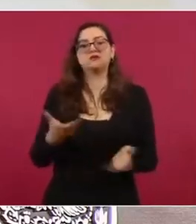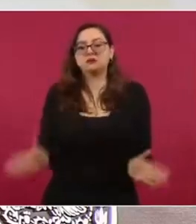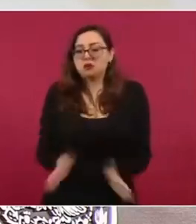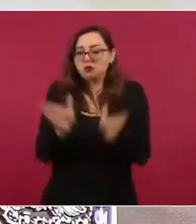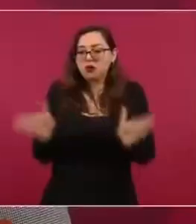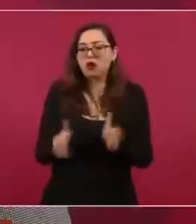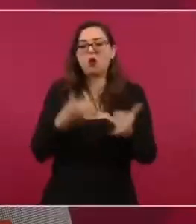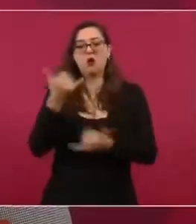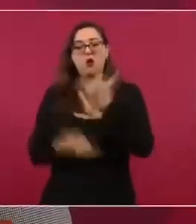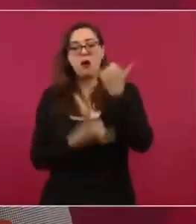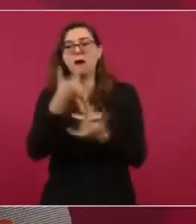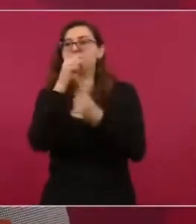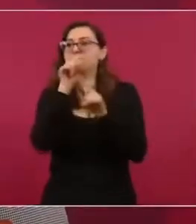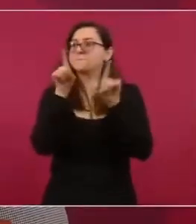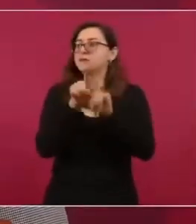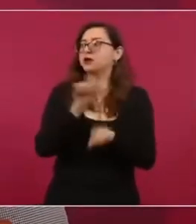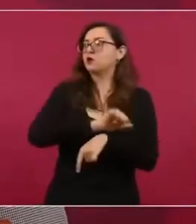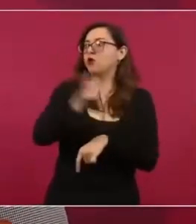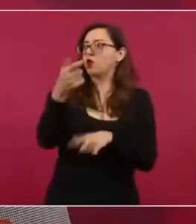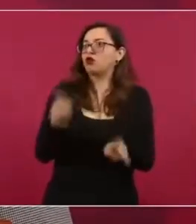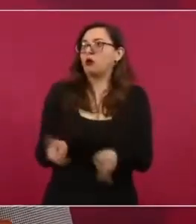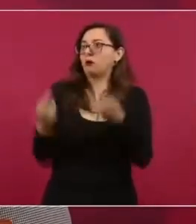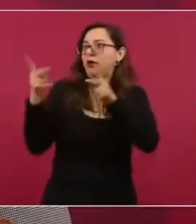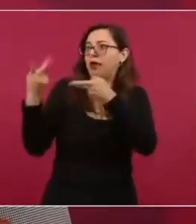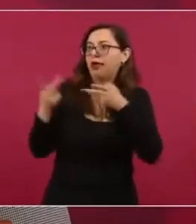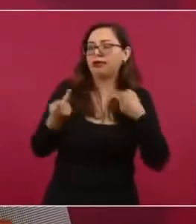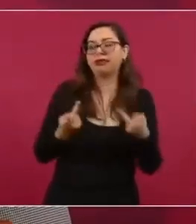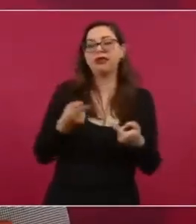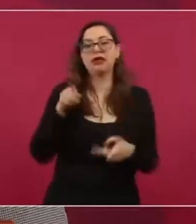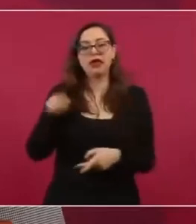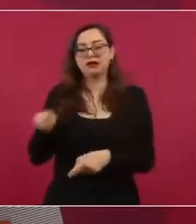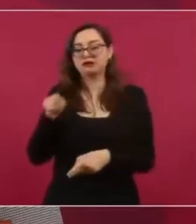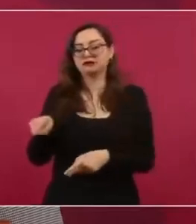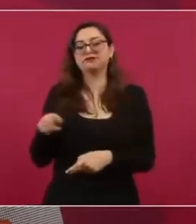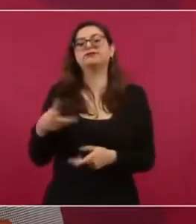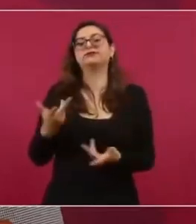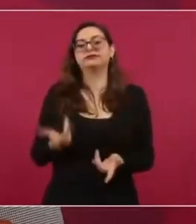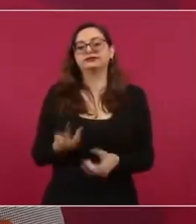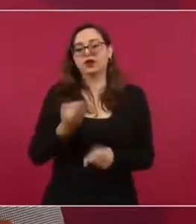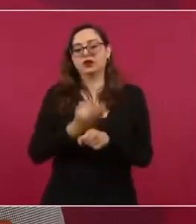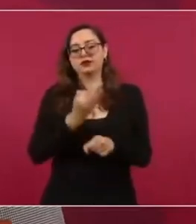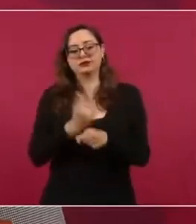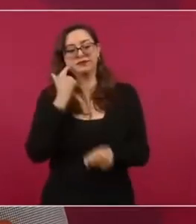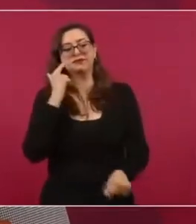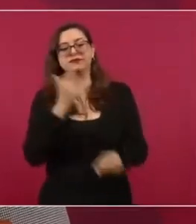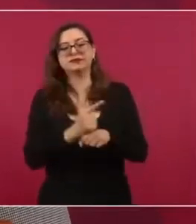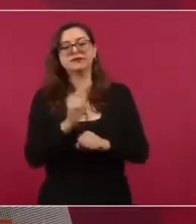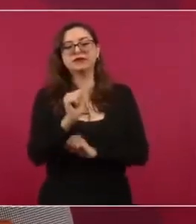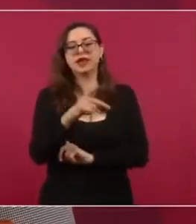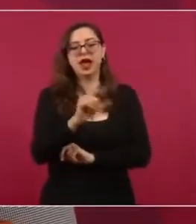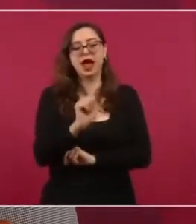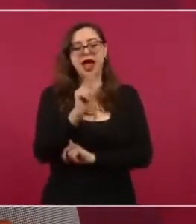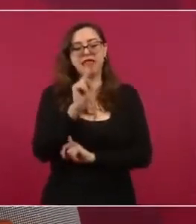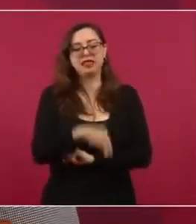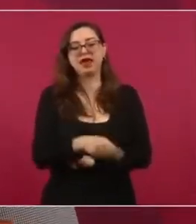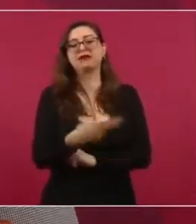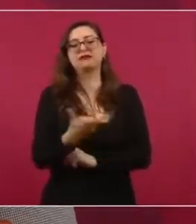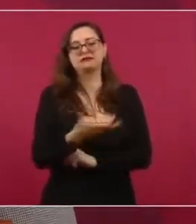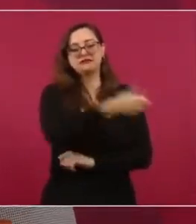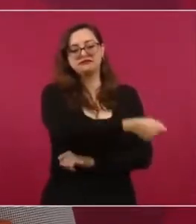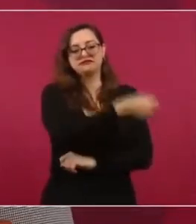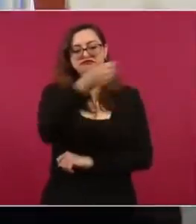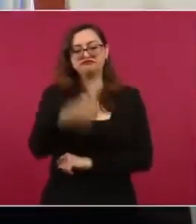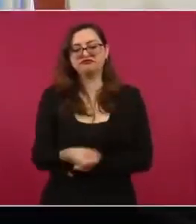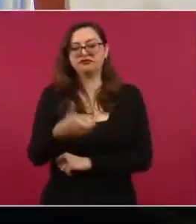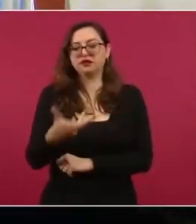ahorita a se le da que hayan contratado a Dani Alves ahí en los Pumas, o un grave